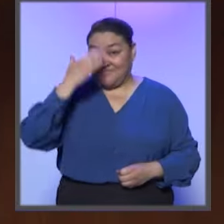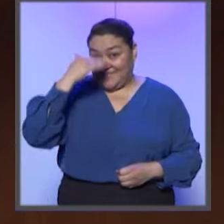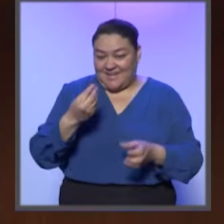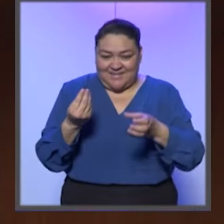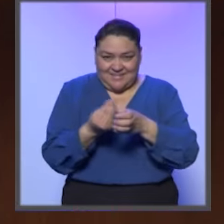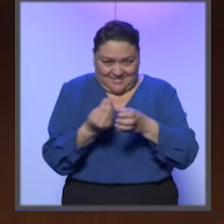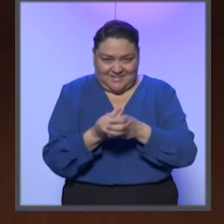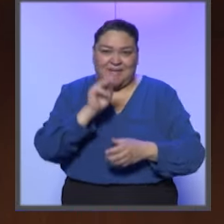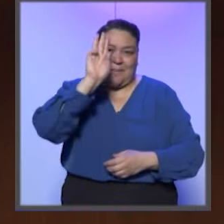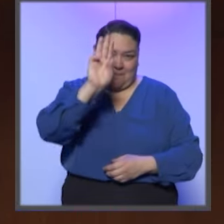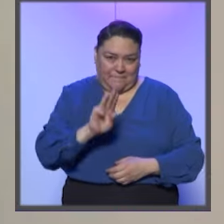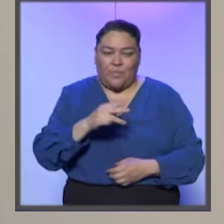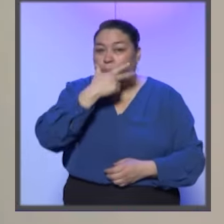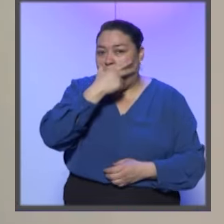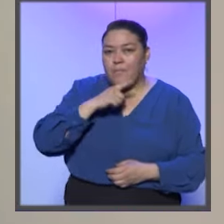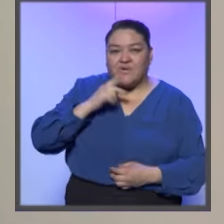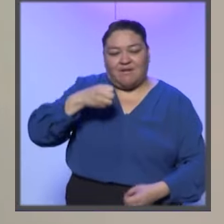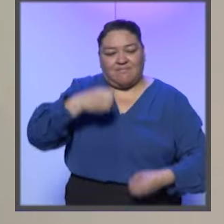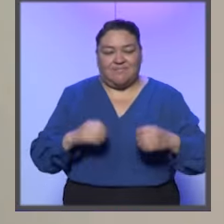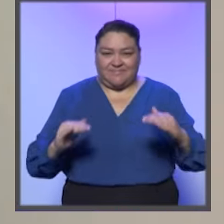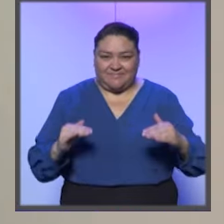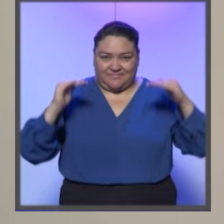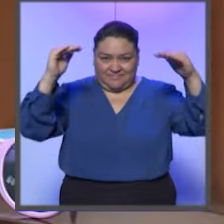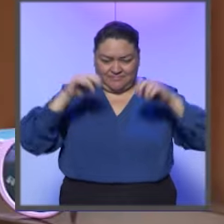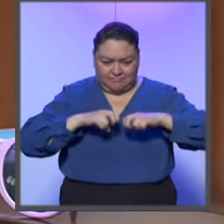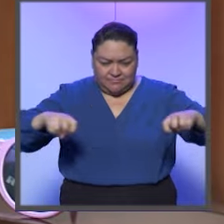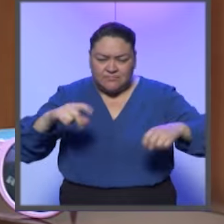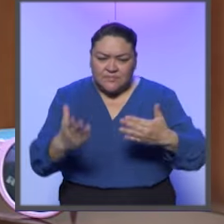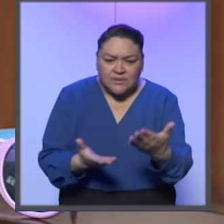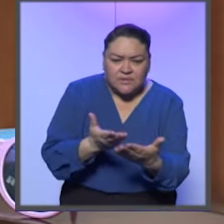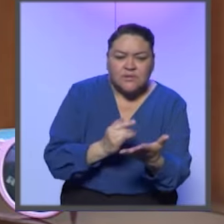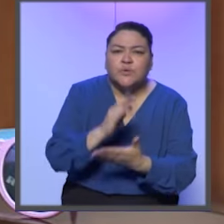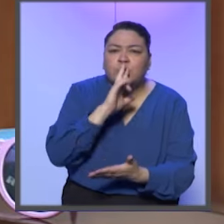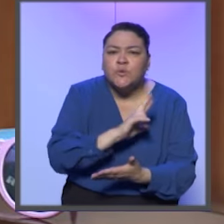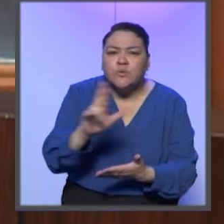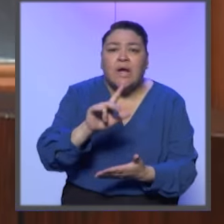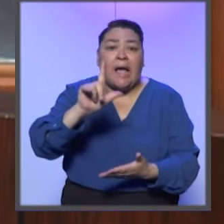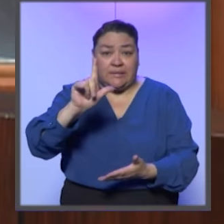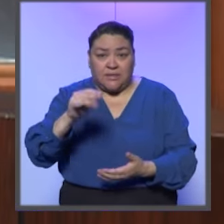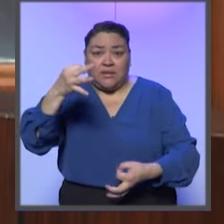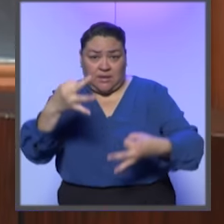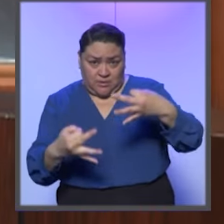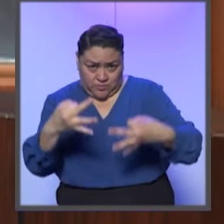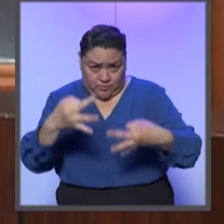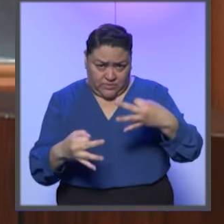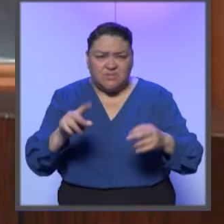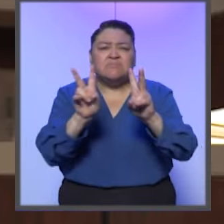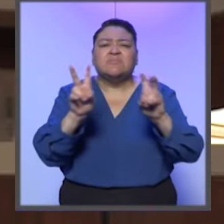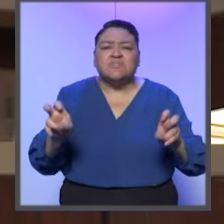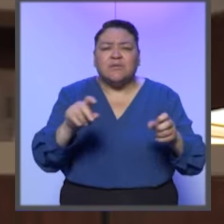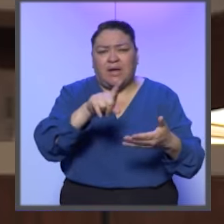En la sesión pública de cada miércoles, las magistradas y los magistrados de la Sala Superior conocieron y votaron 70 proyectos de